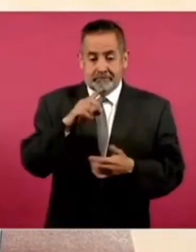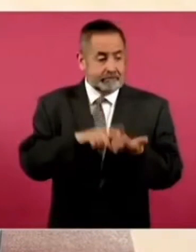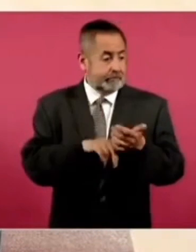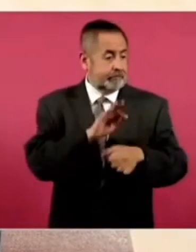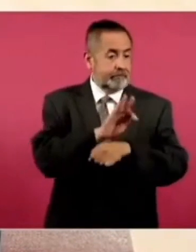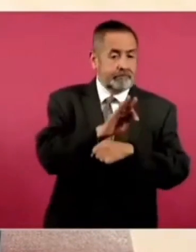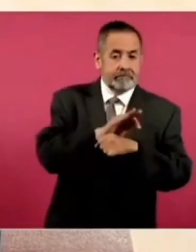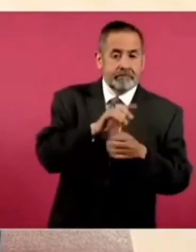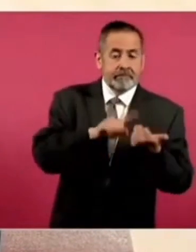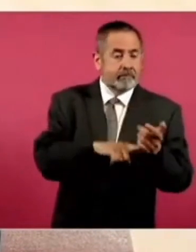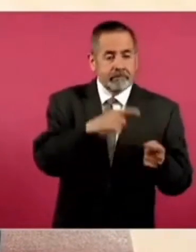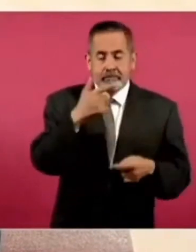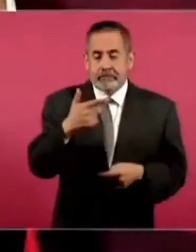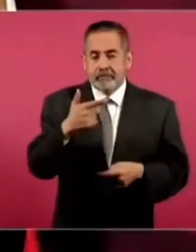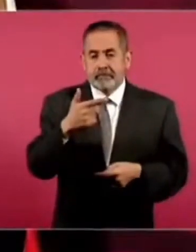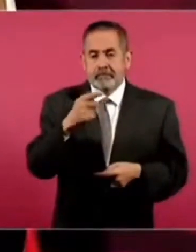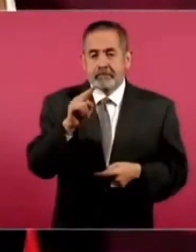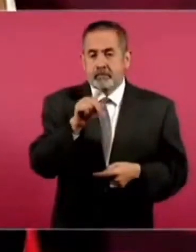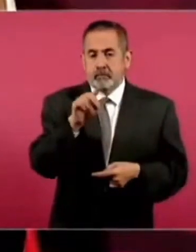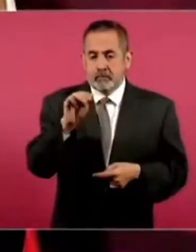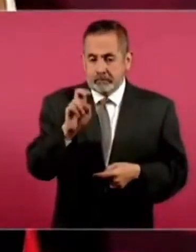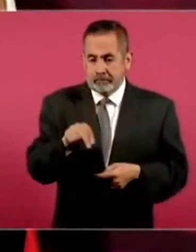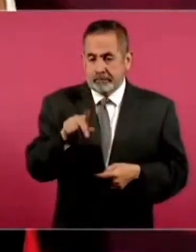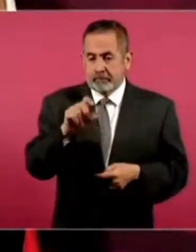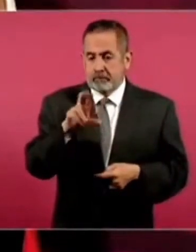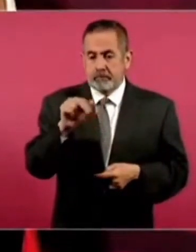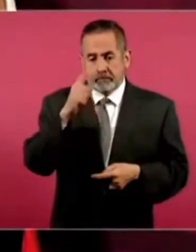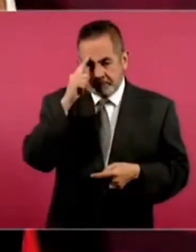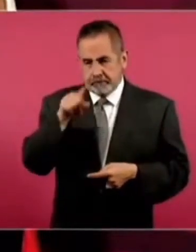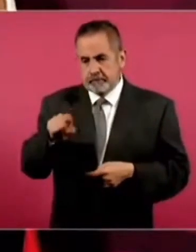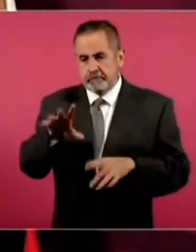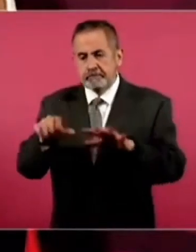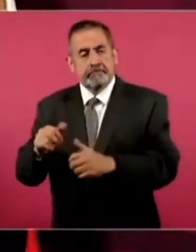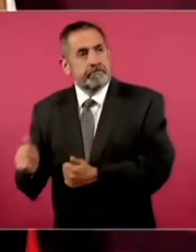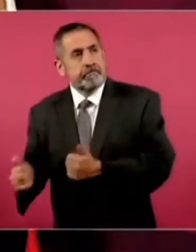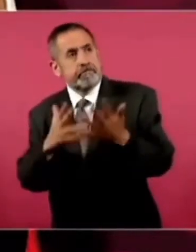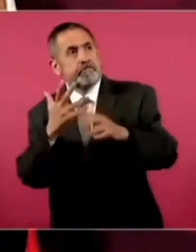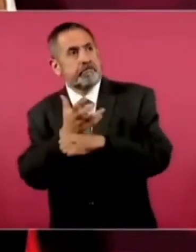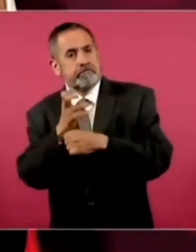A Guzmán. era. Para que no lo extraditaran.